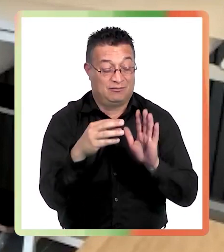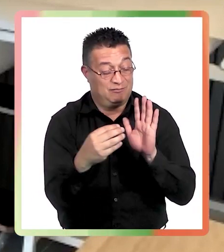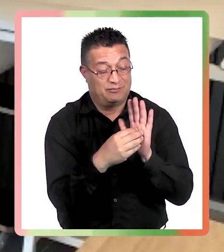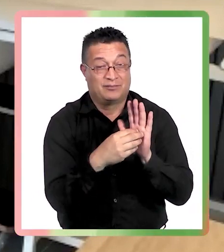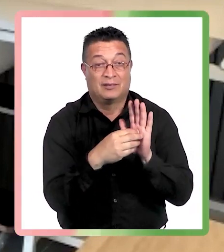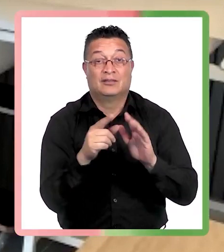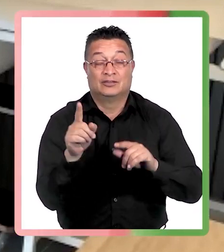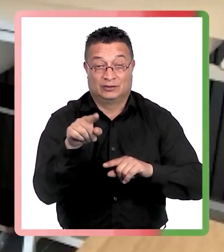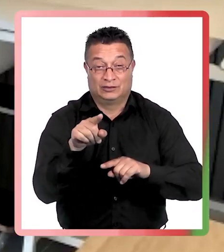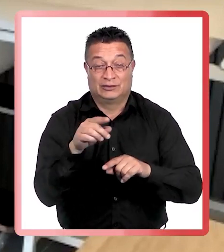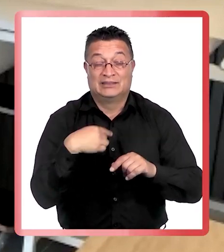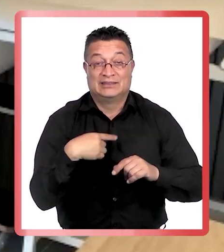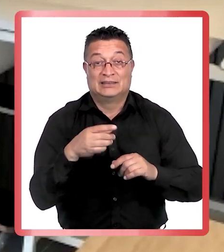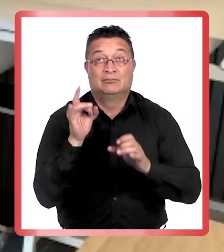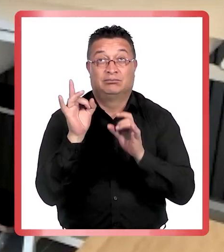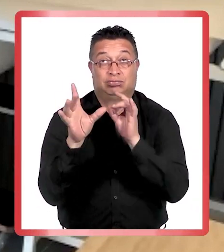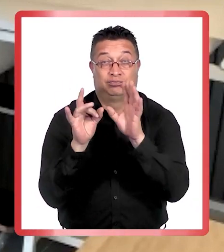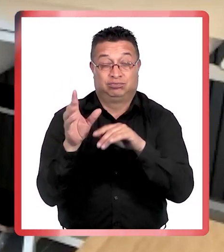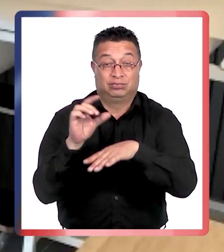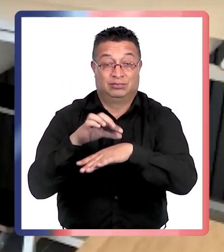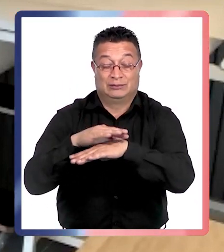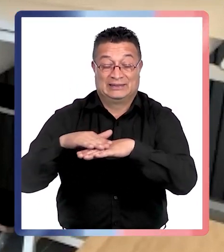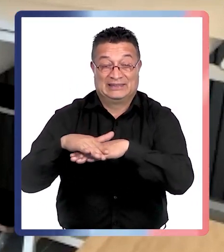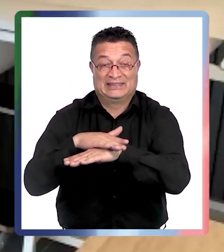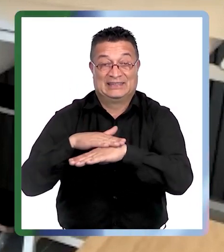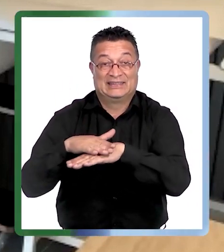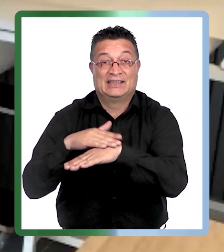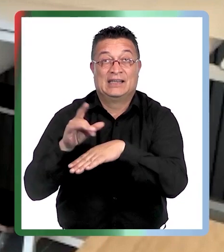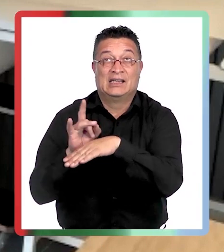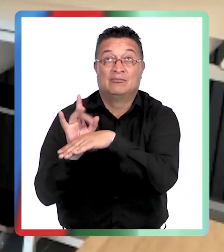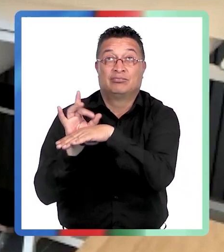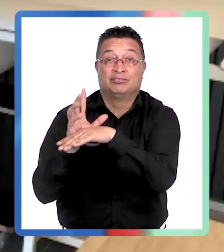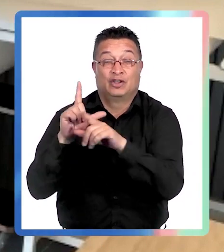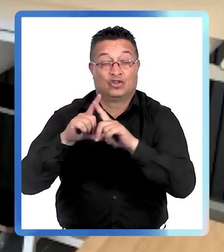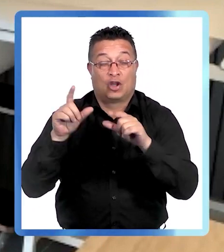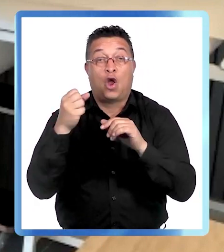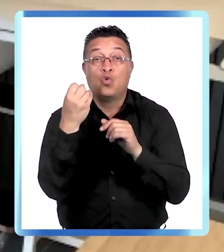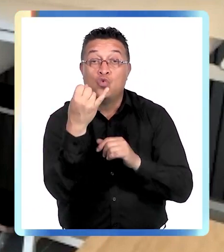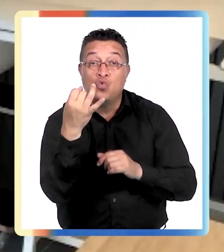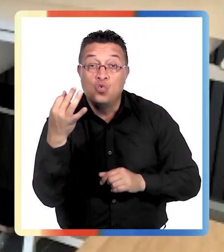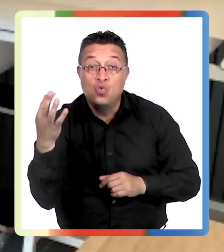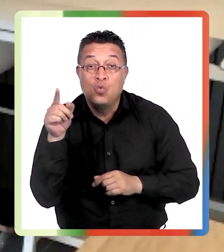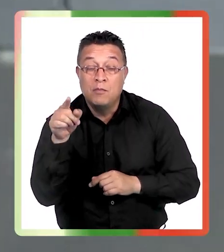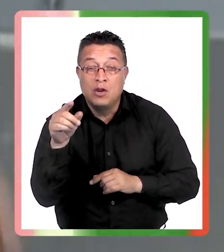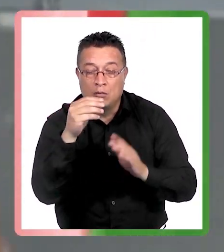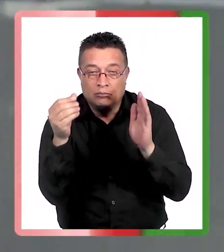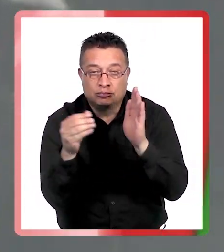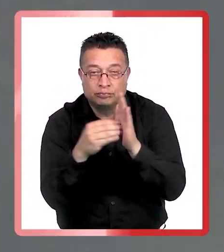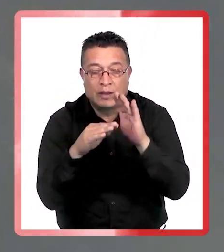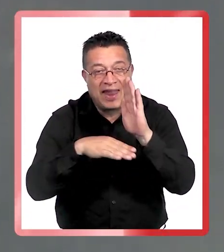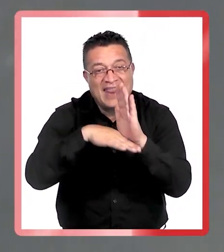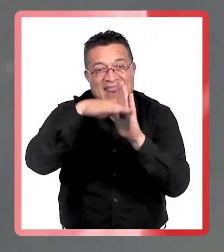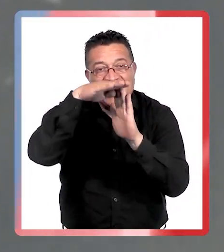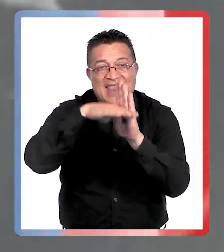fotoprotectores, que eso en el fondo lo que cada número está con un nivel de radiación que absorbe.